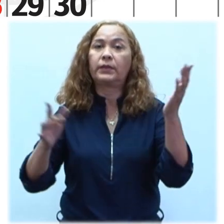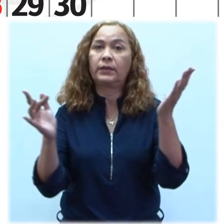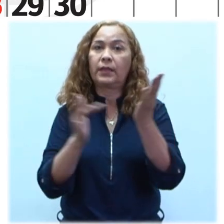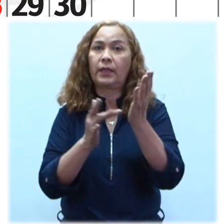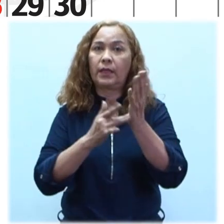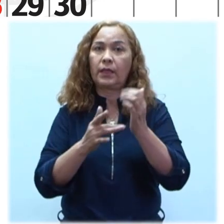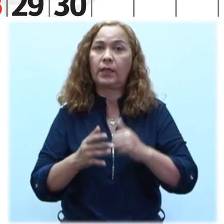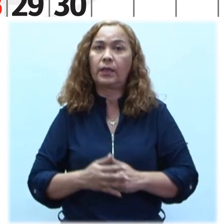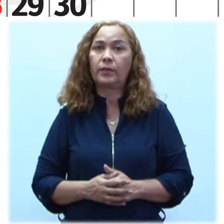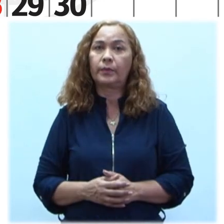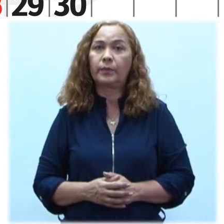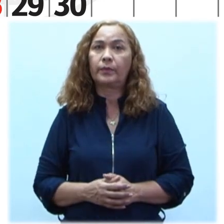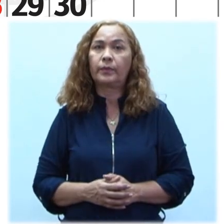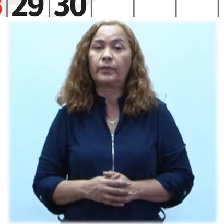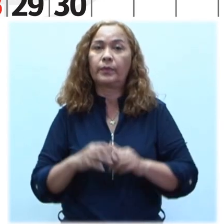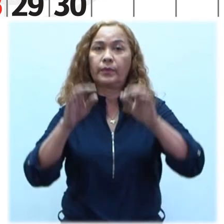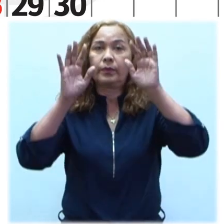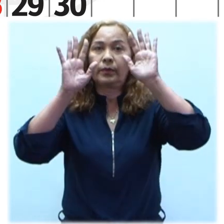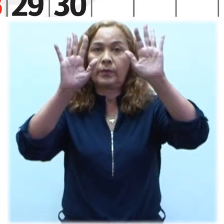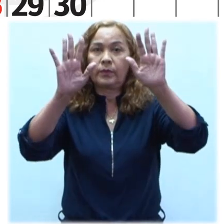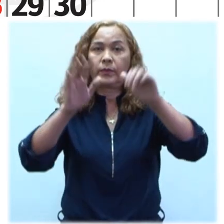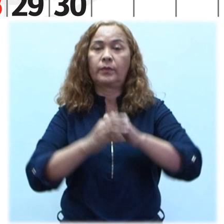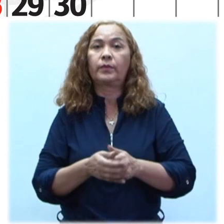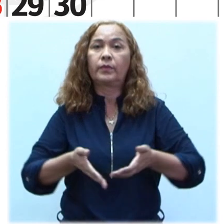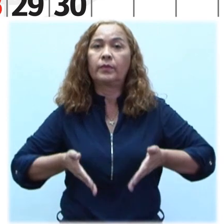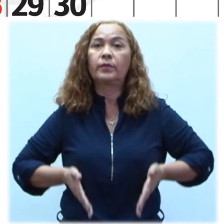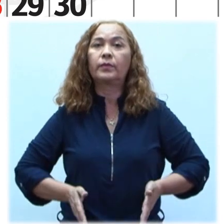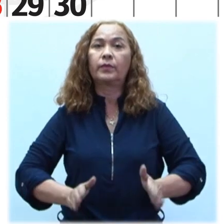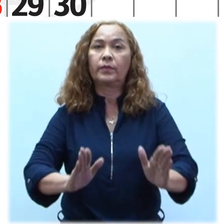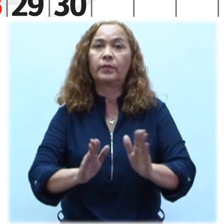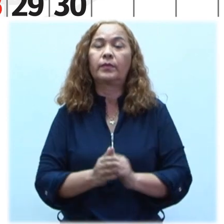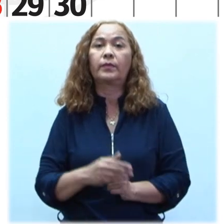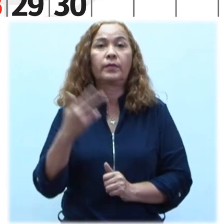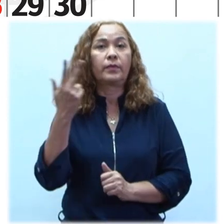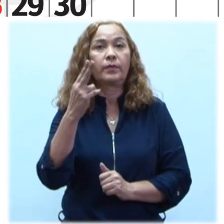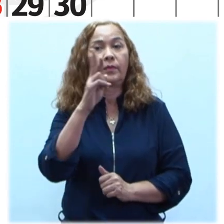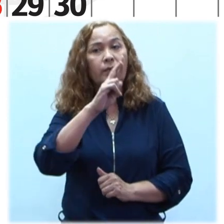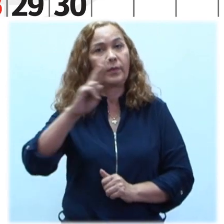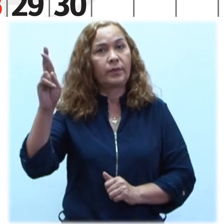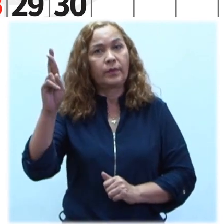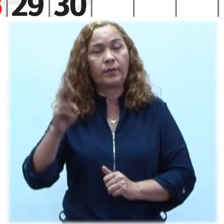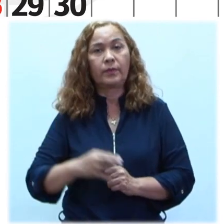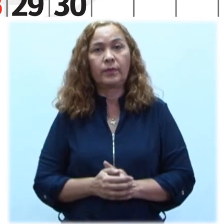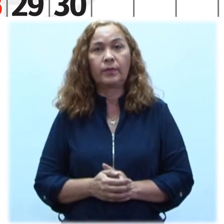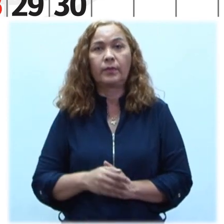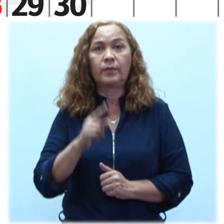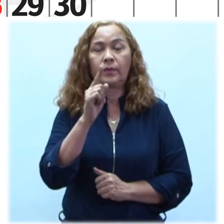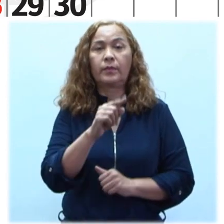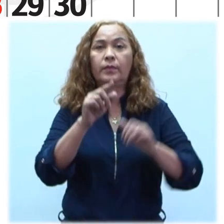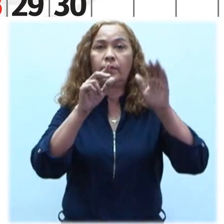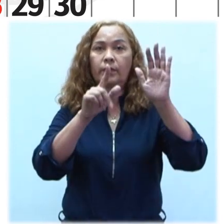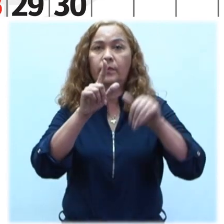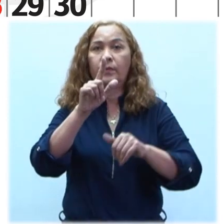y media técnica Día 10 Nacimiento de la Tercera República